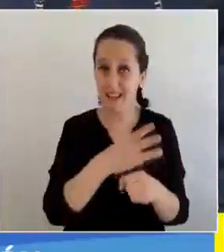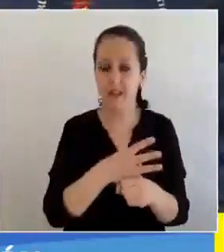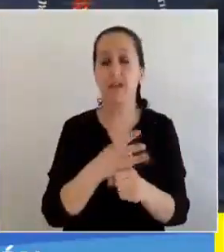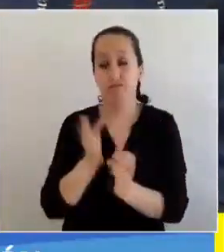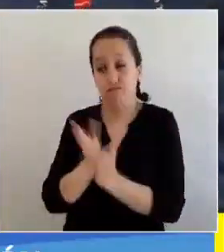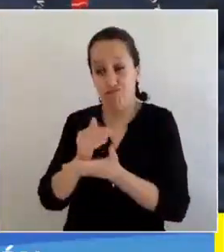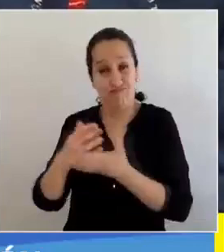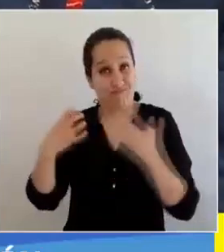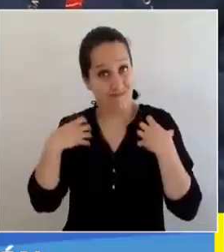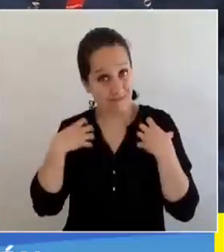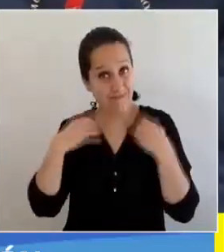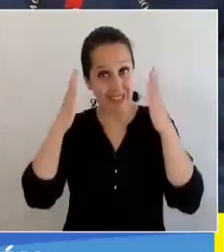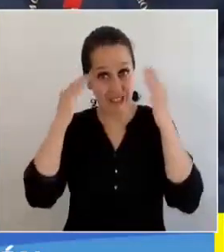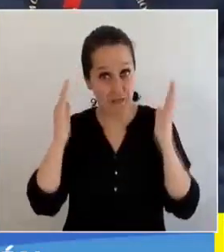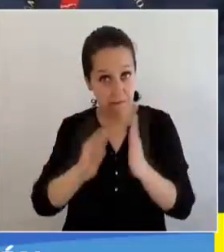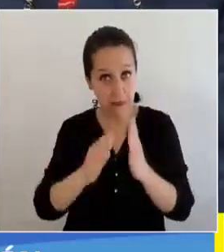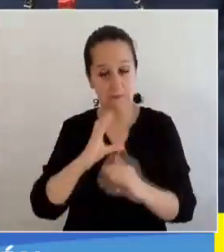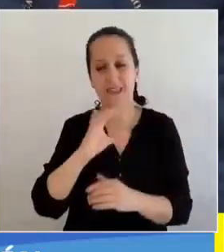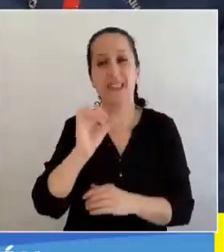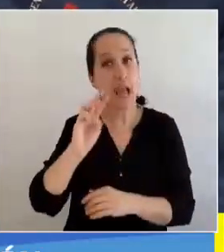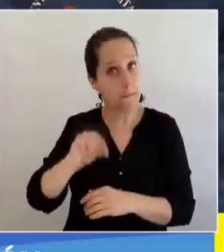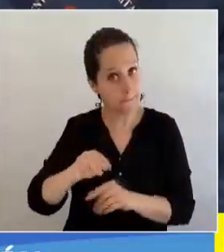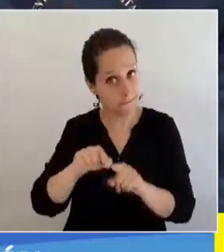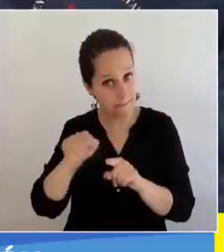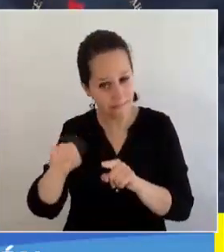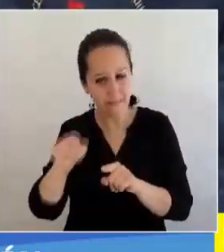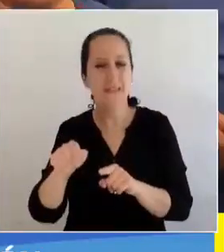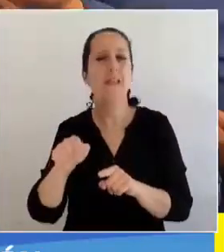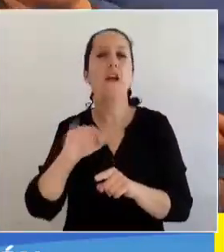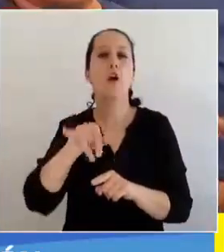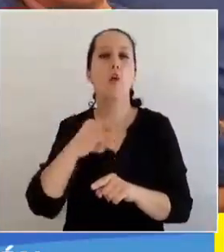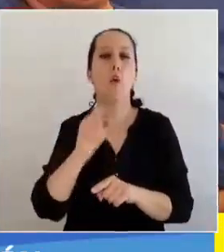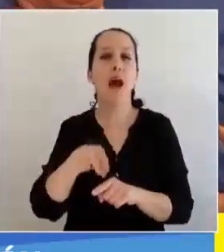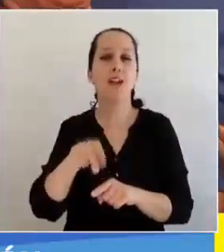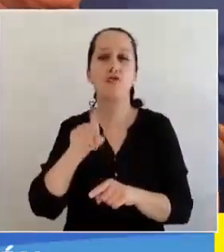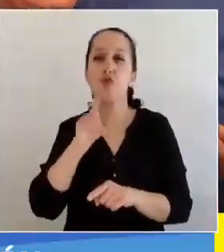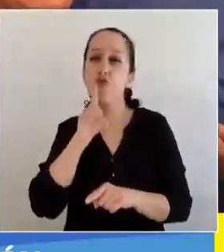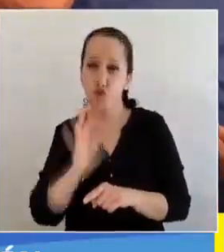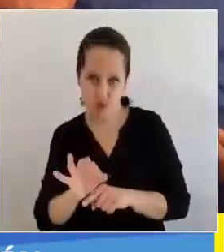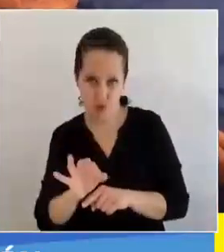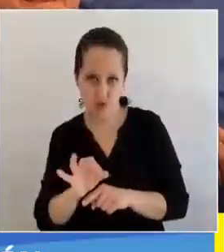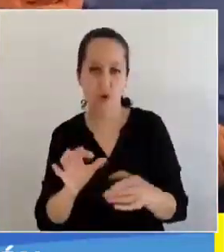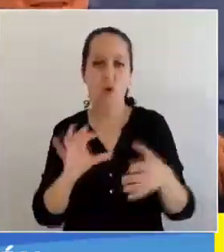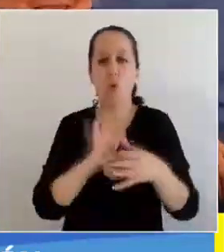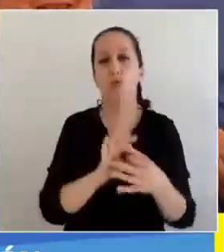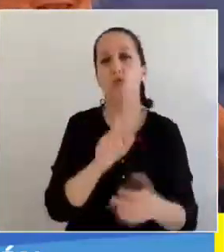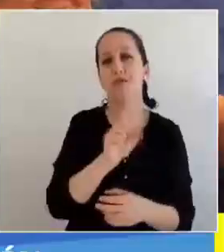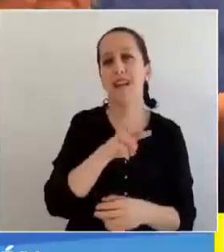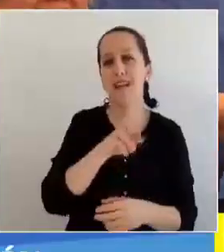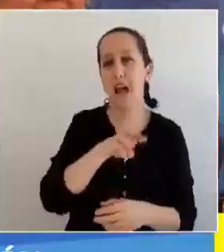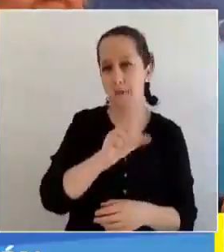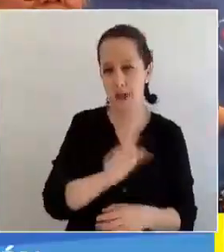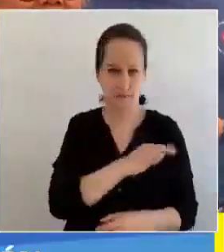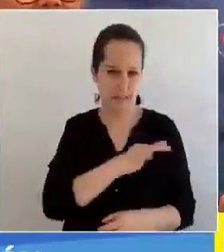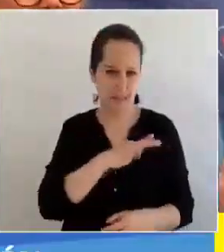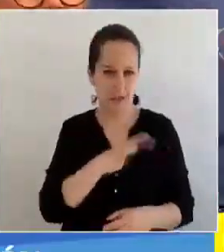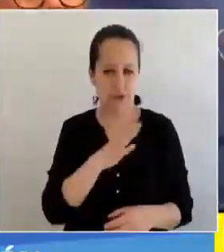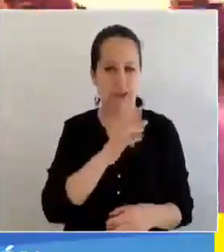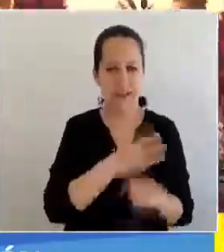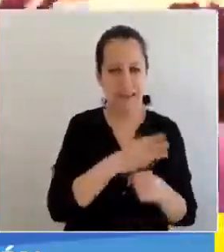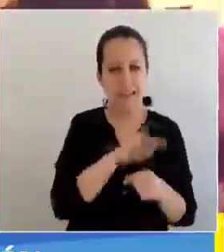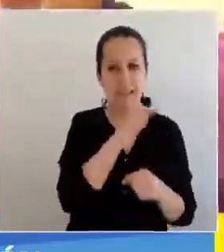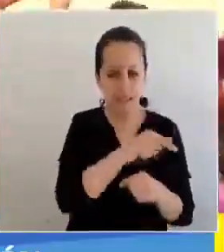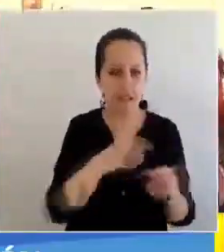por el equipo del SIAM Municipal Juan Soto Fernández en conjunto con Cenama de la región del Bío Bío.